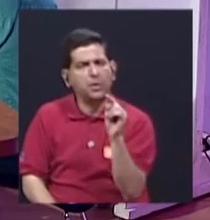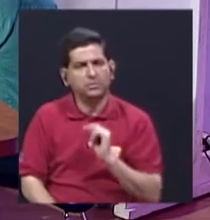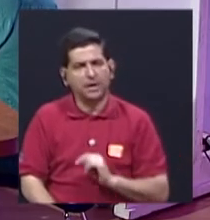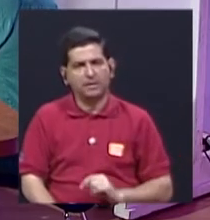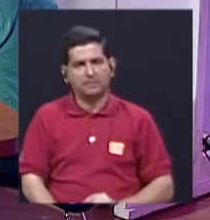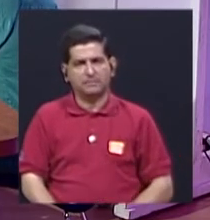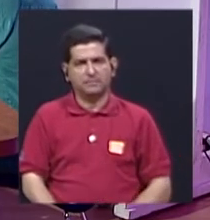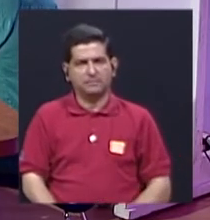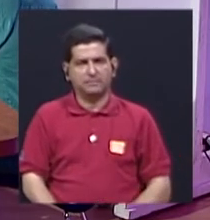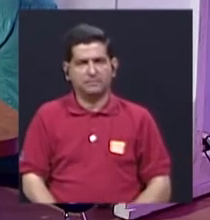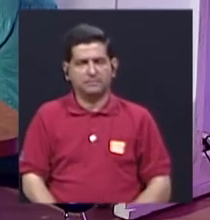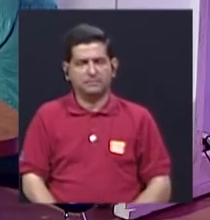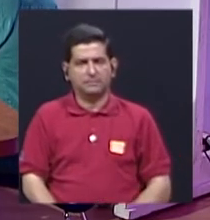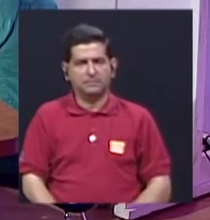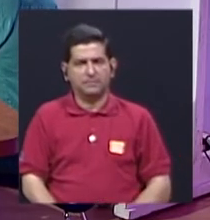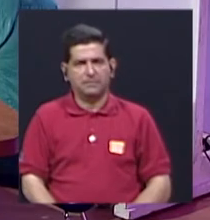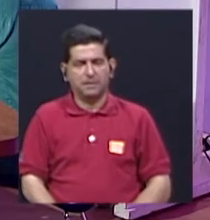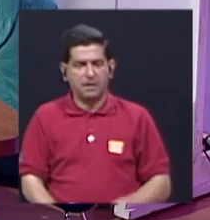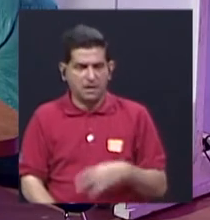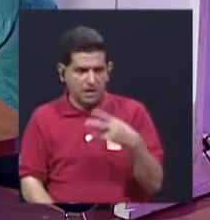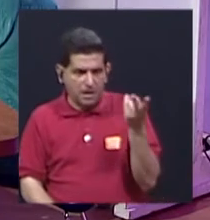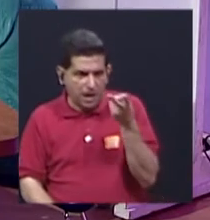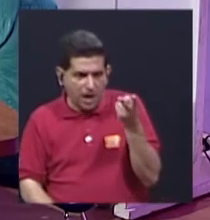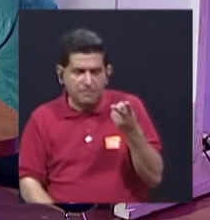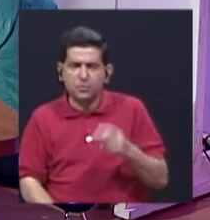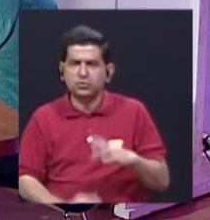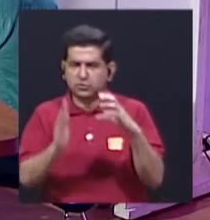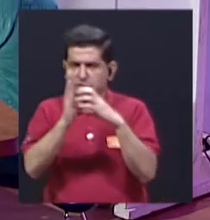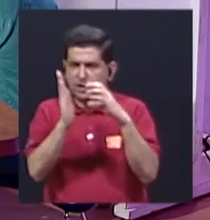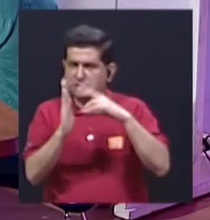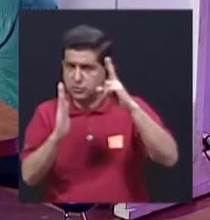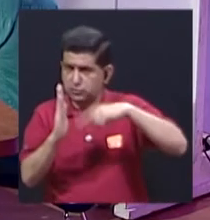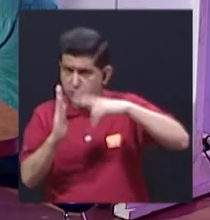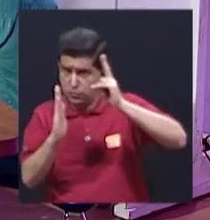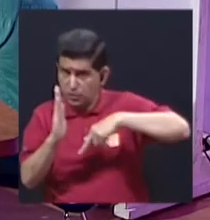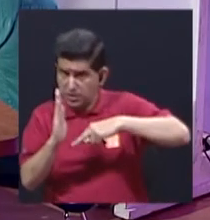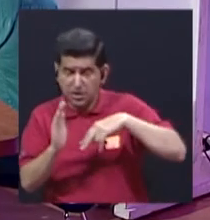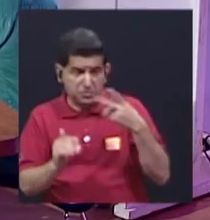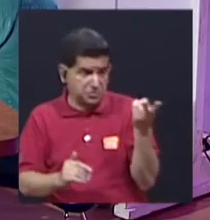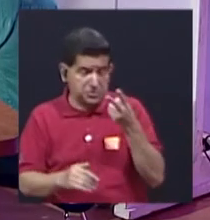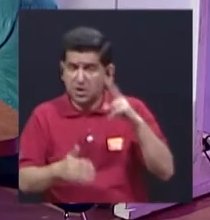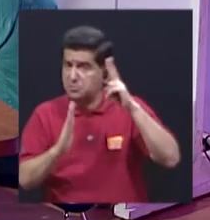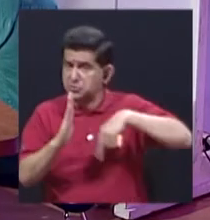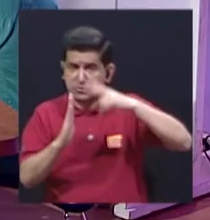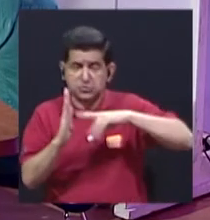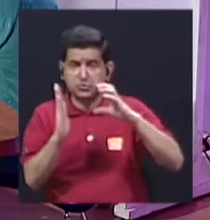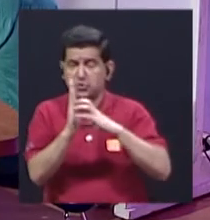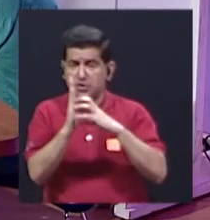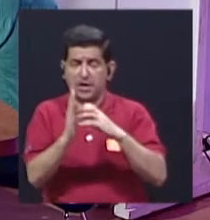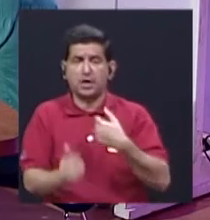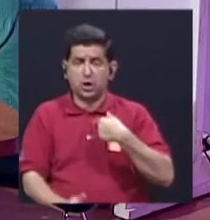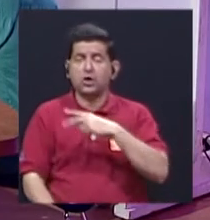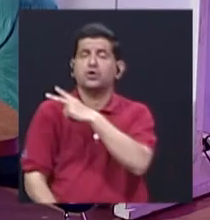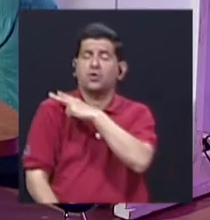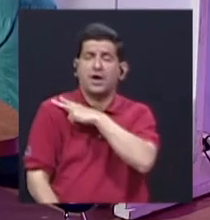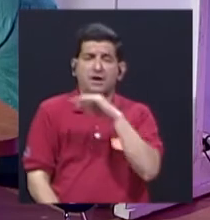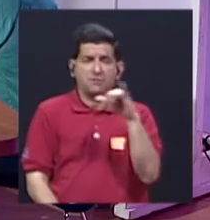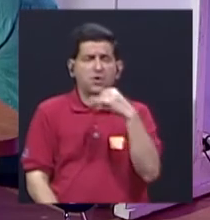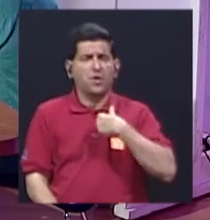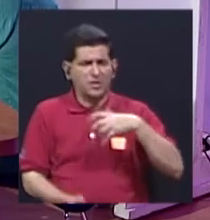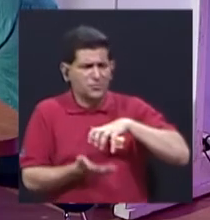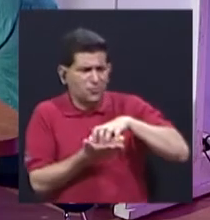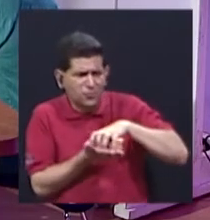hace es si ellos leyeron o no leyeron el texto. Porque si no lo leyeron y yo fuera el jefe, pues también me